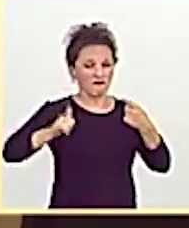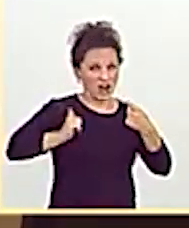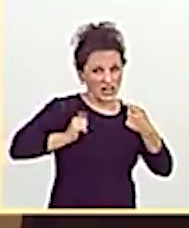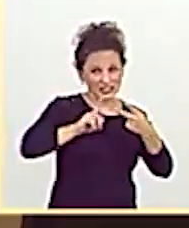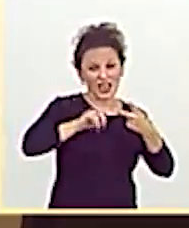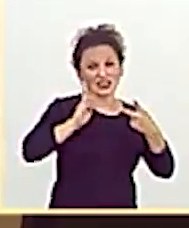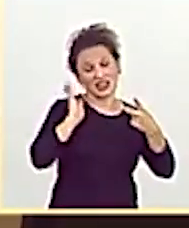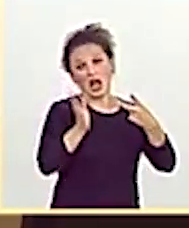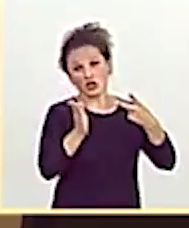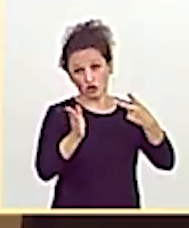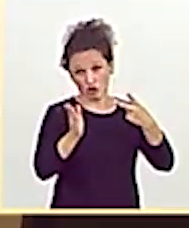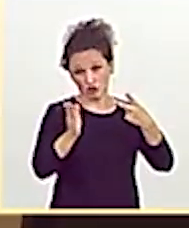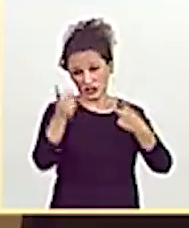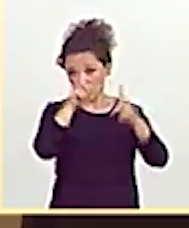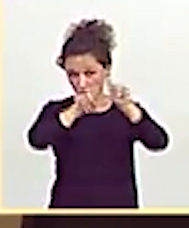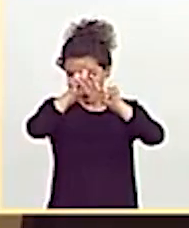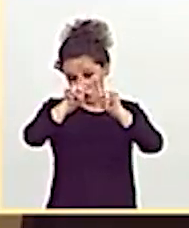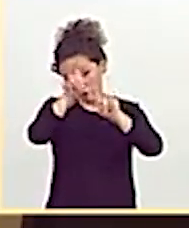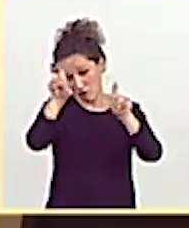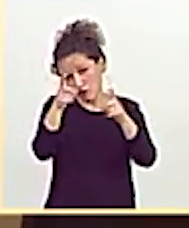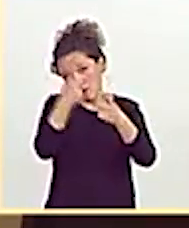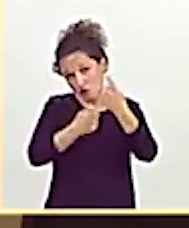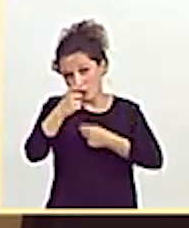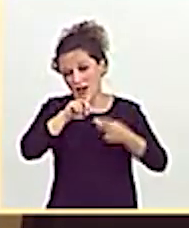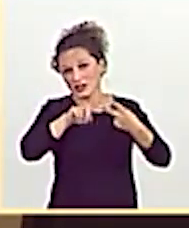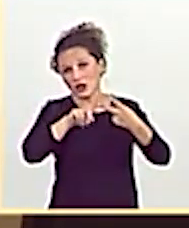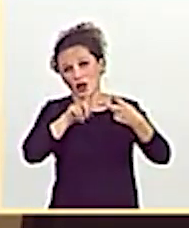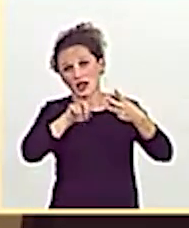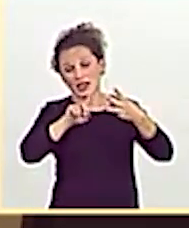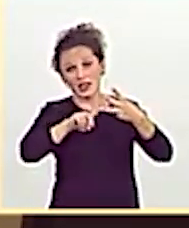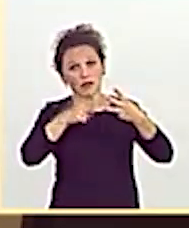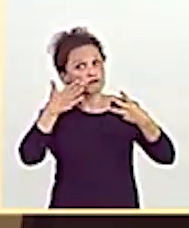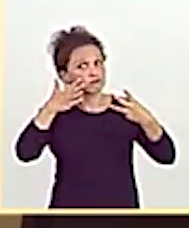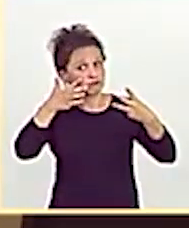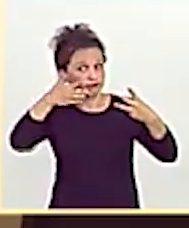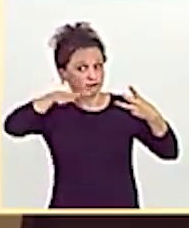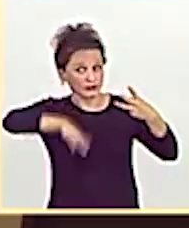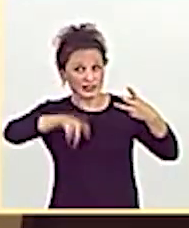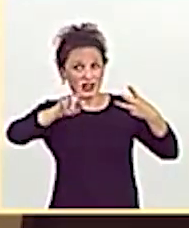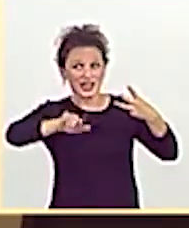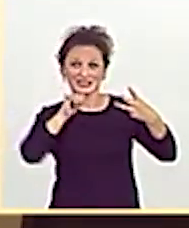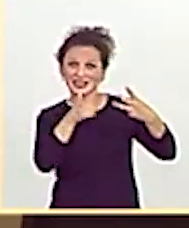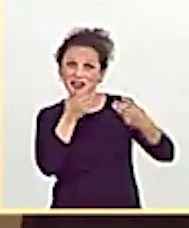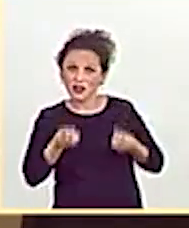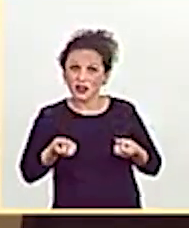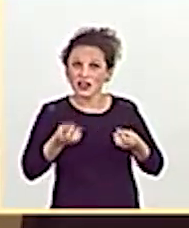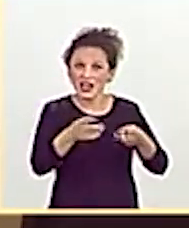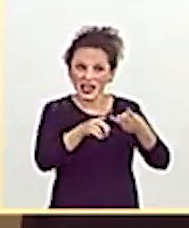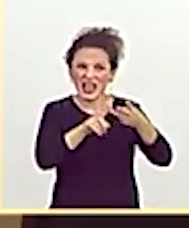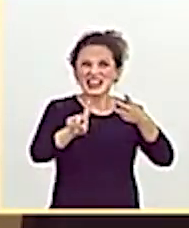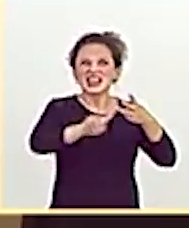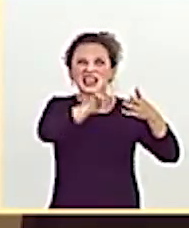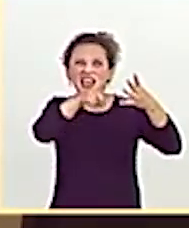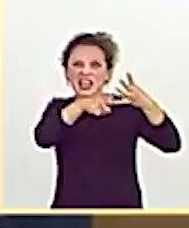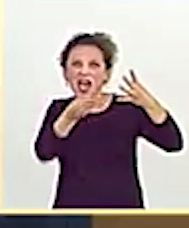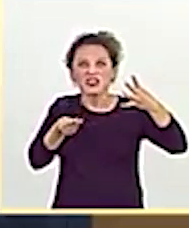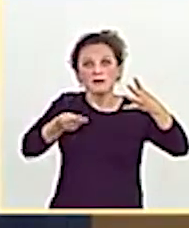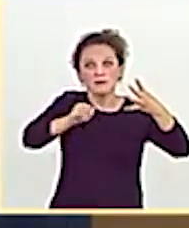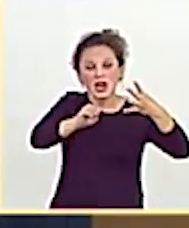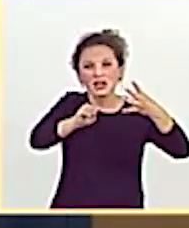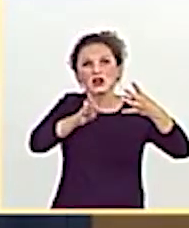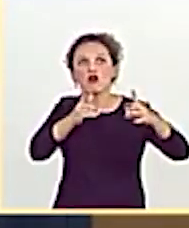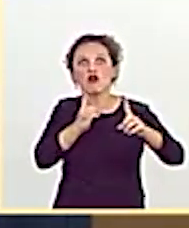informáticos, por descubrimiento y revelación de secretos. Y encima, con agravante de género, señor Iglesias.